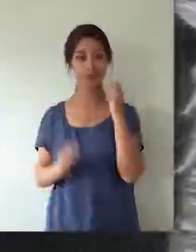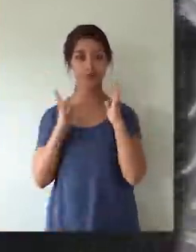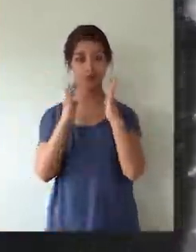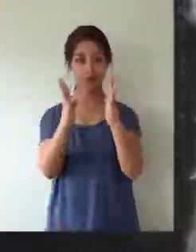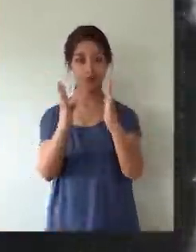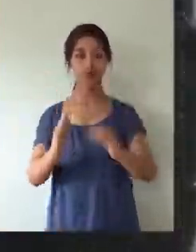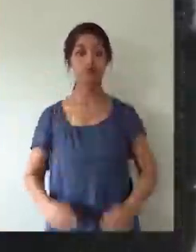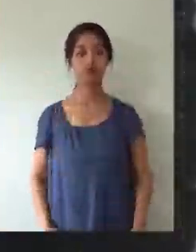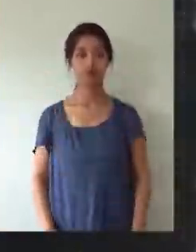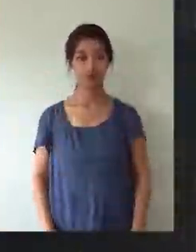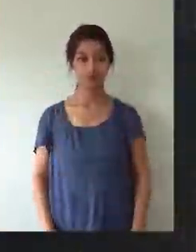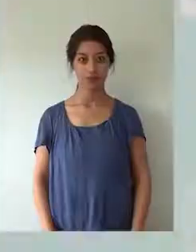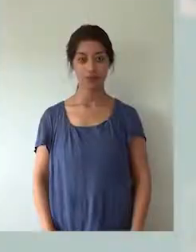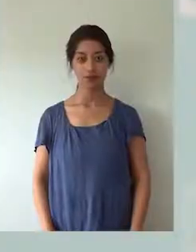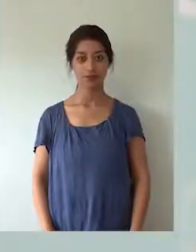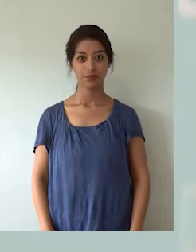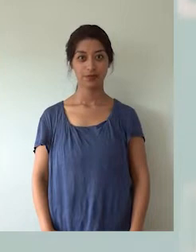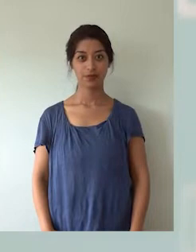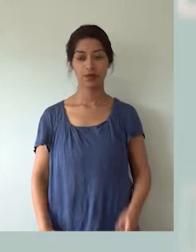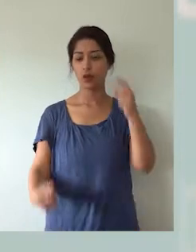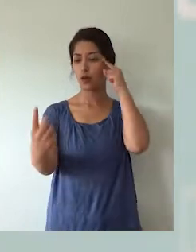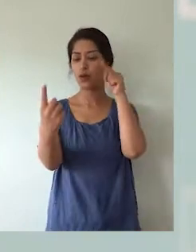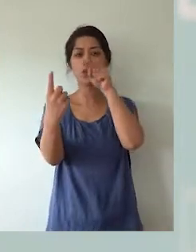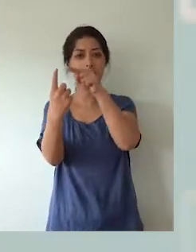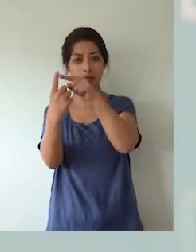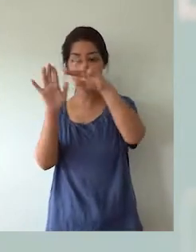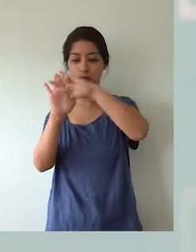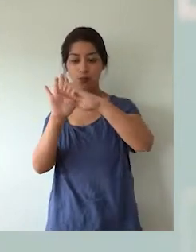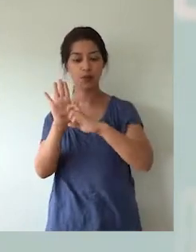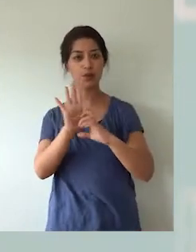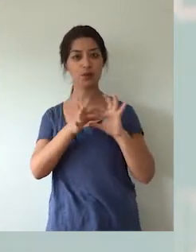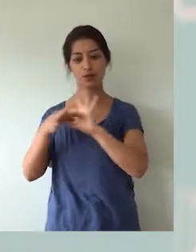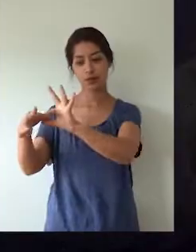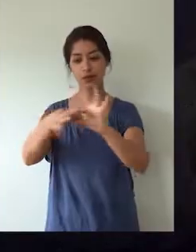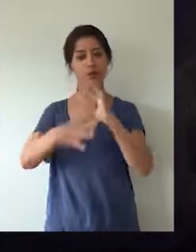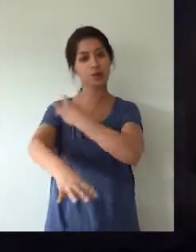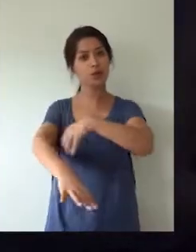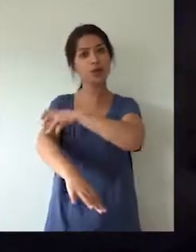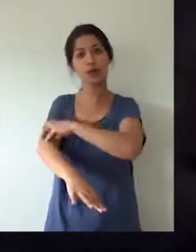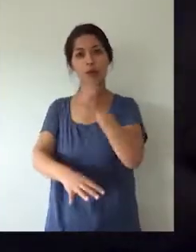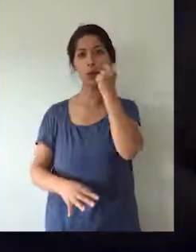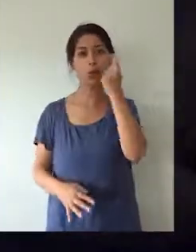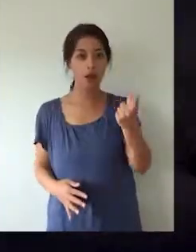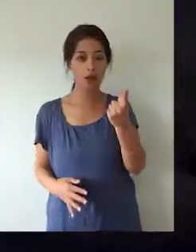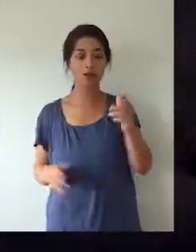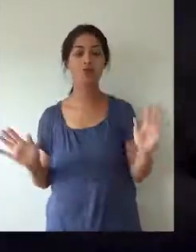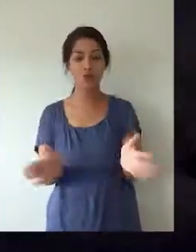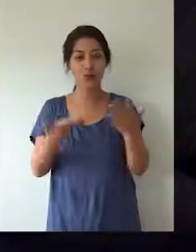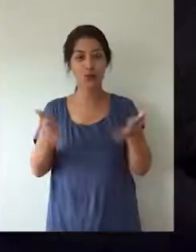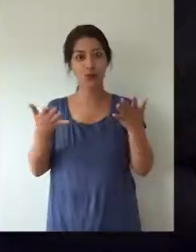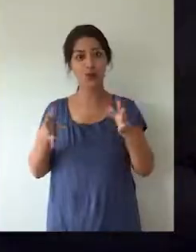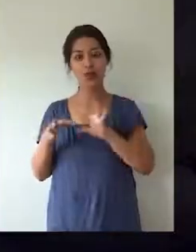Austral de Chile. Los objetivos de los proyectos asociativos regionales son promover la asociación